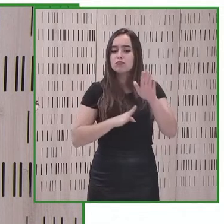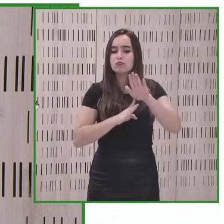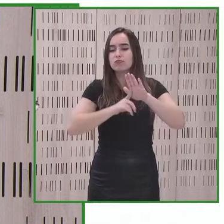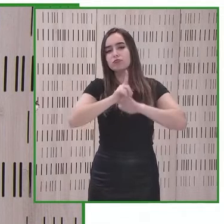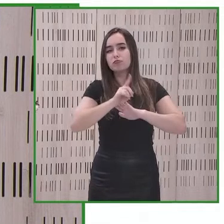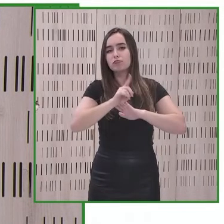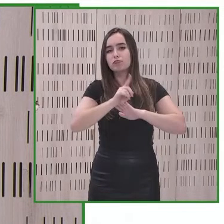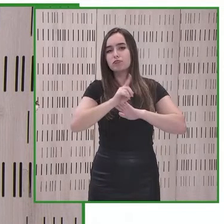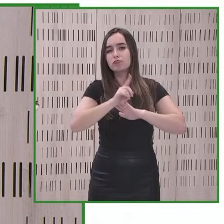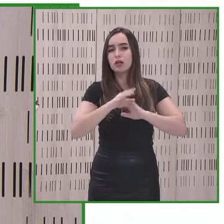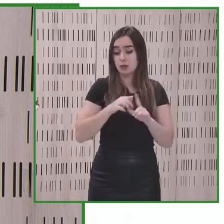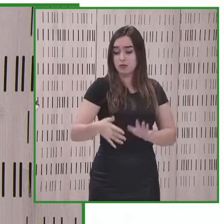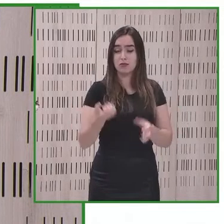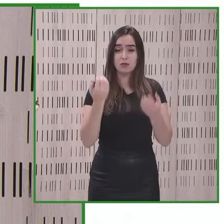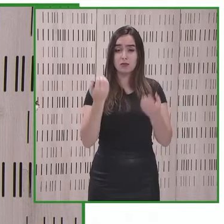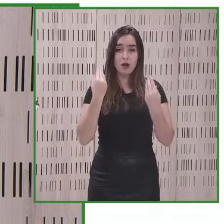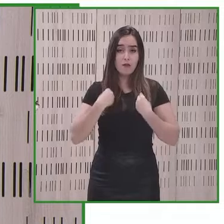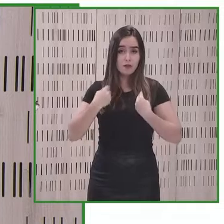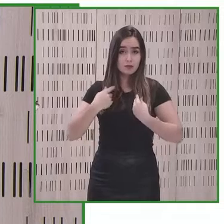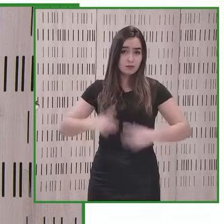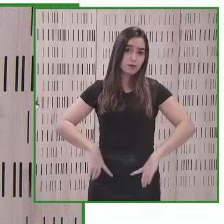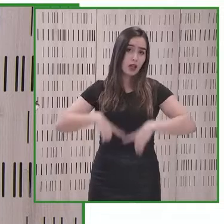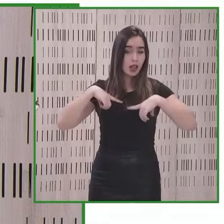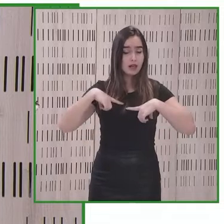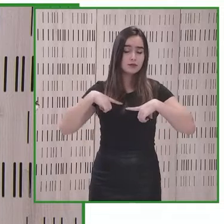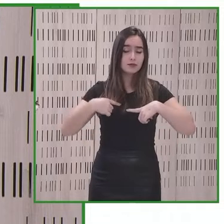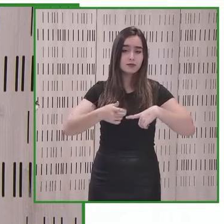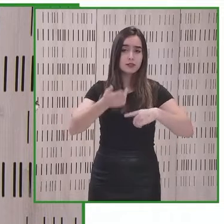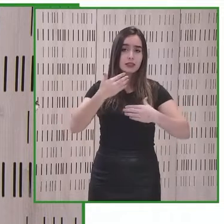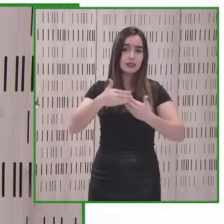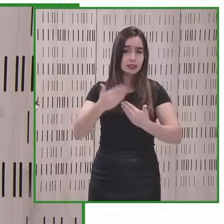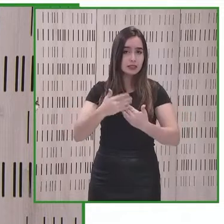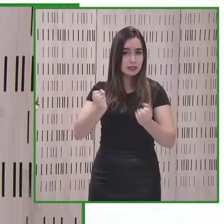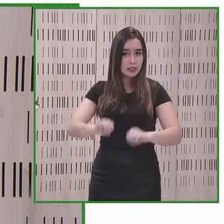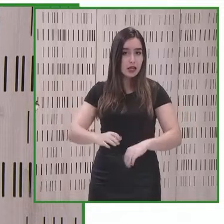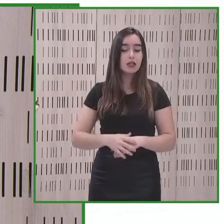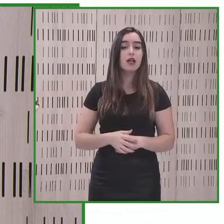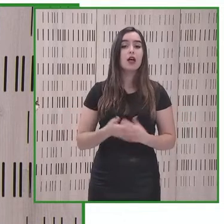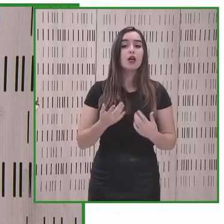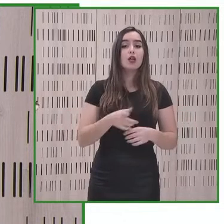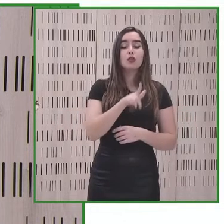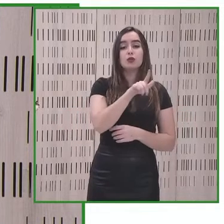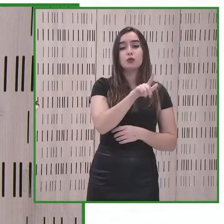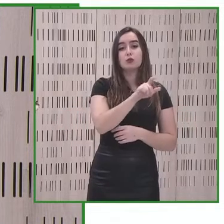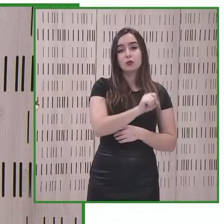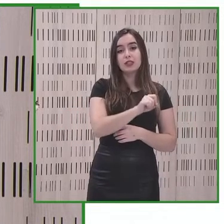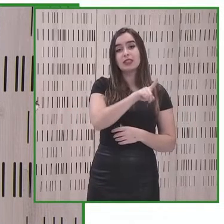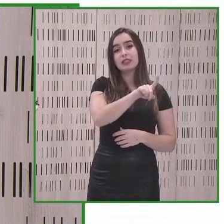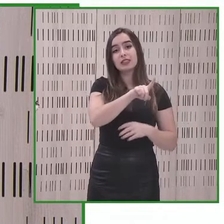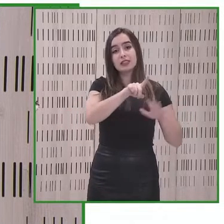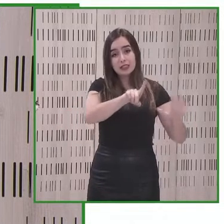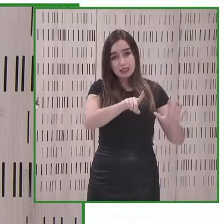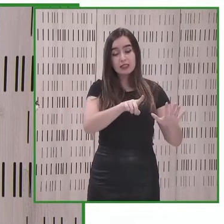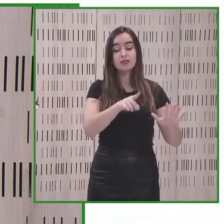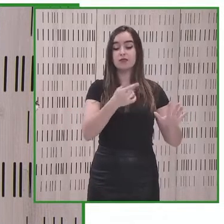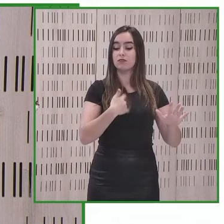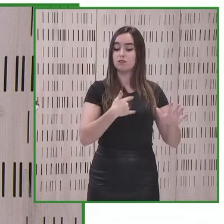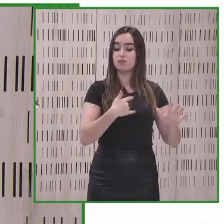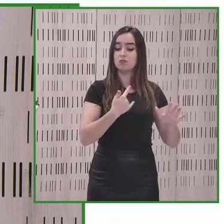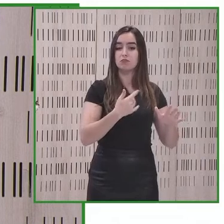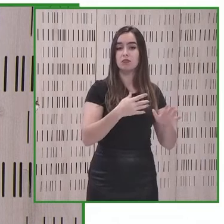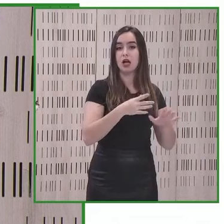pueda ser una realidad por lo tanto 16 ya apostamos por competencias digitales 2020 la respuesta fue que